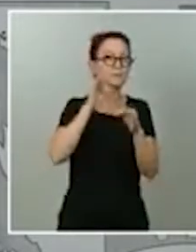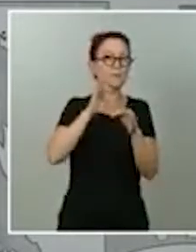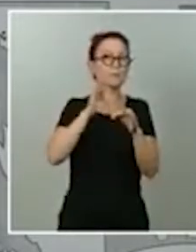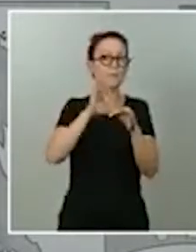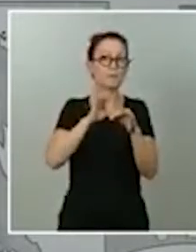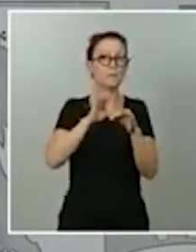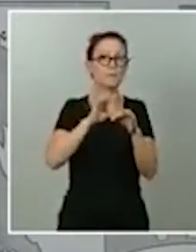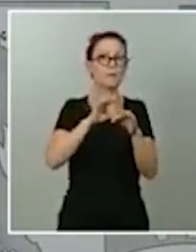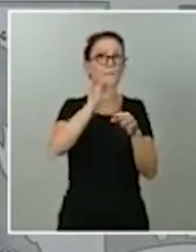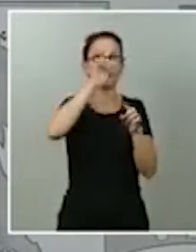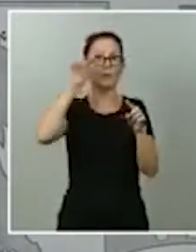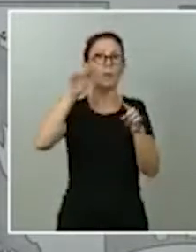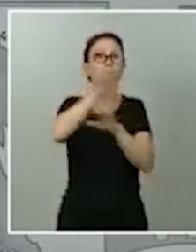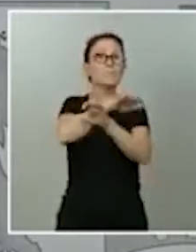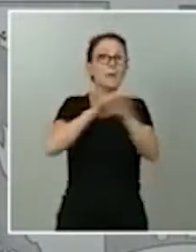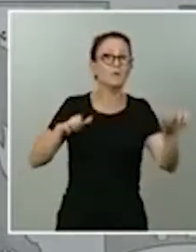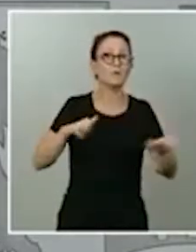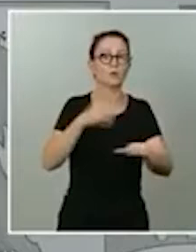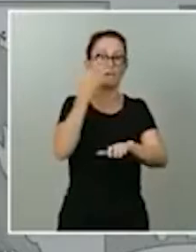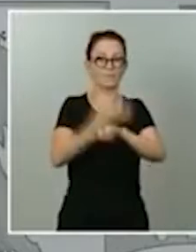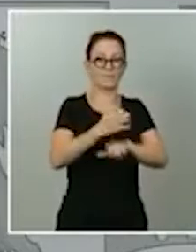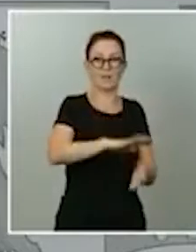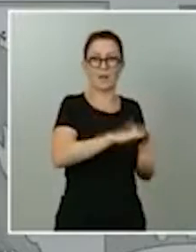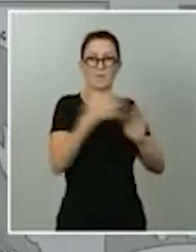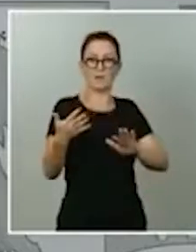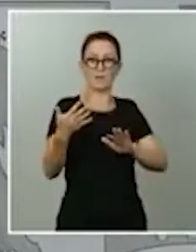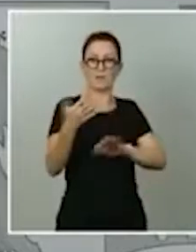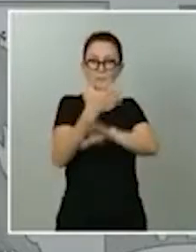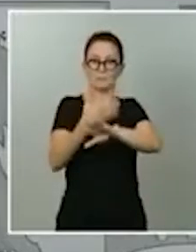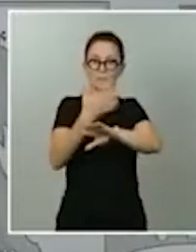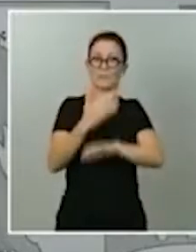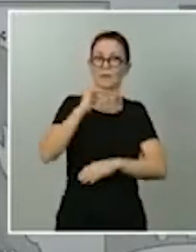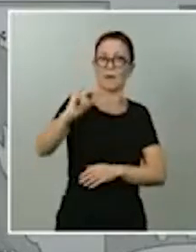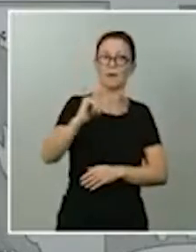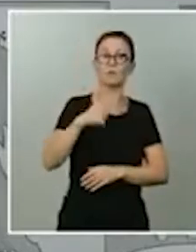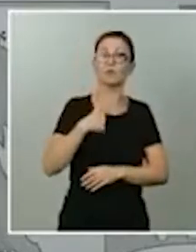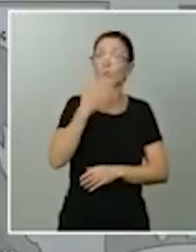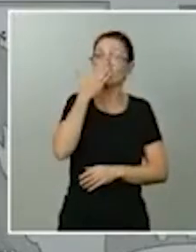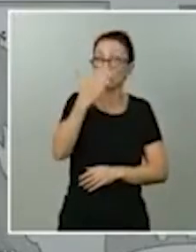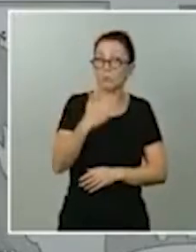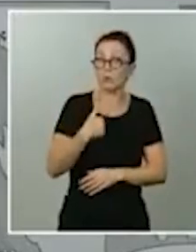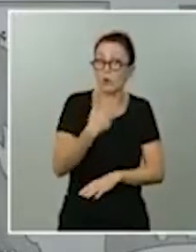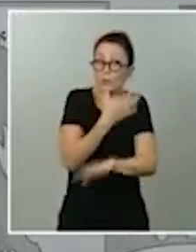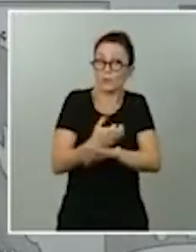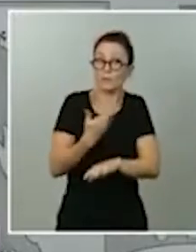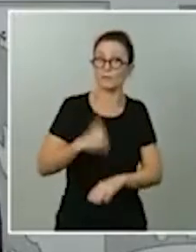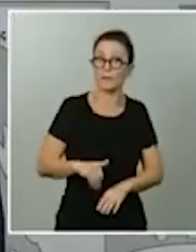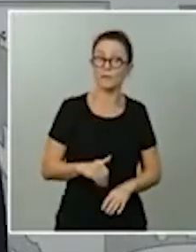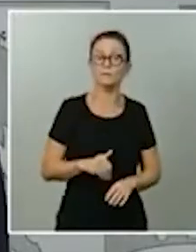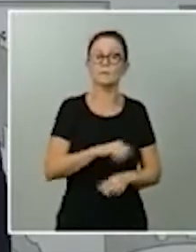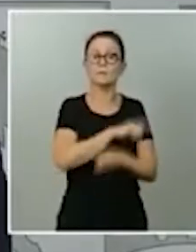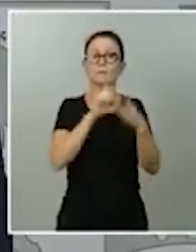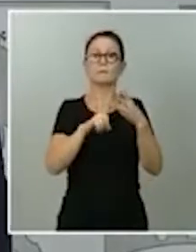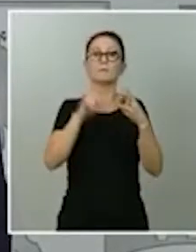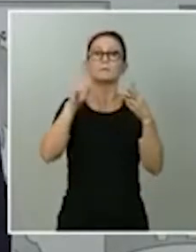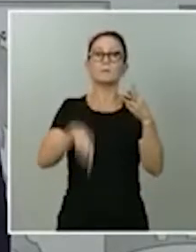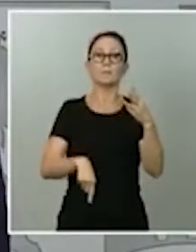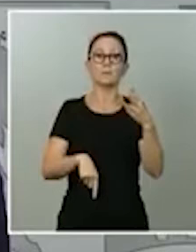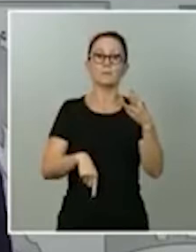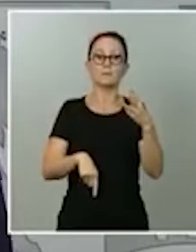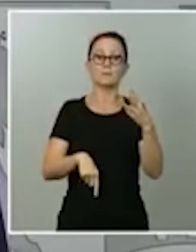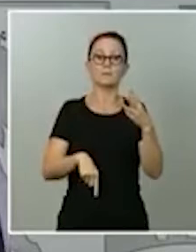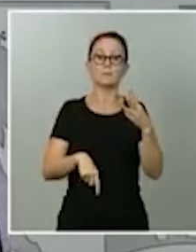que se hayan descargado esa aplicación. Yo, por ejemplo, ya me la he descargado. Y, en tercer lugar, evidentemente, los medios jurídicos.